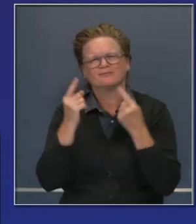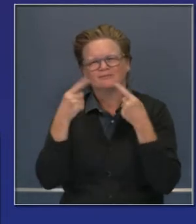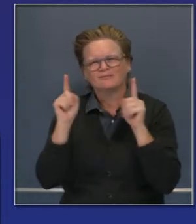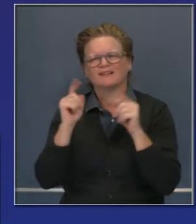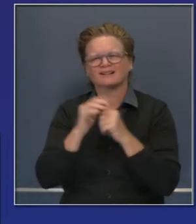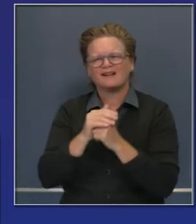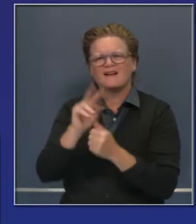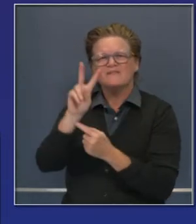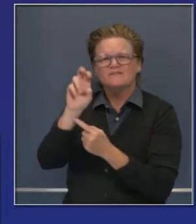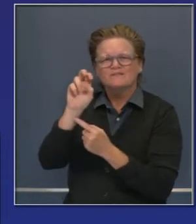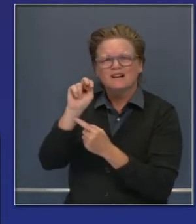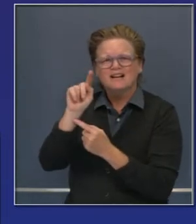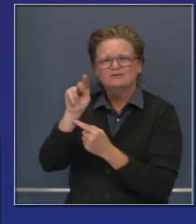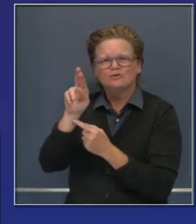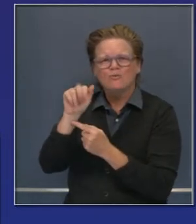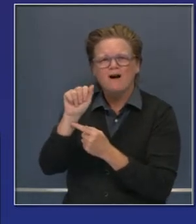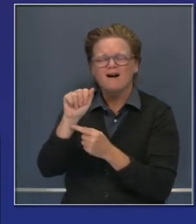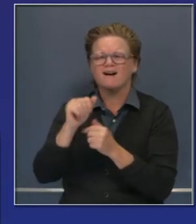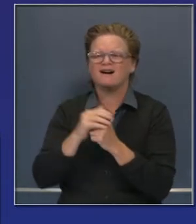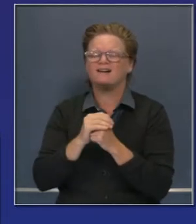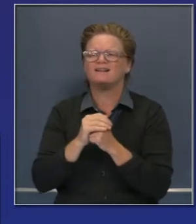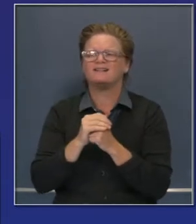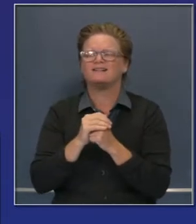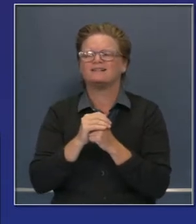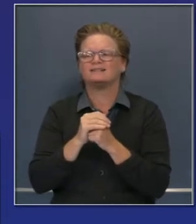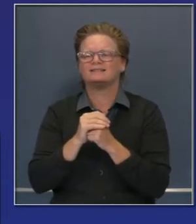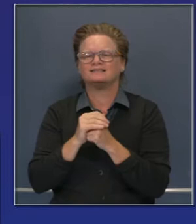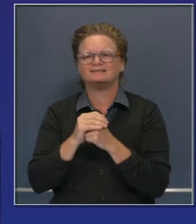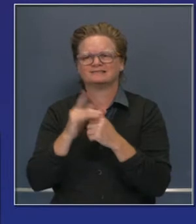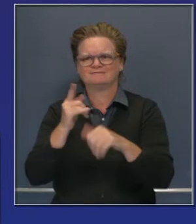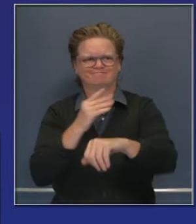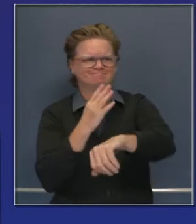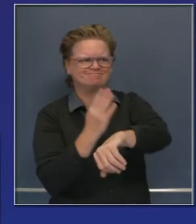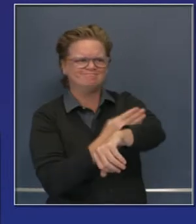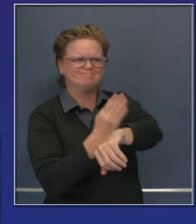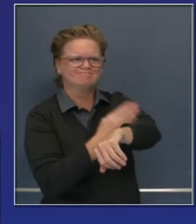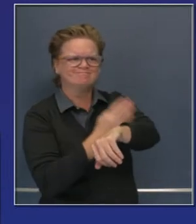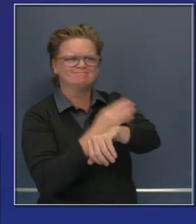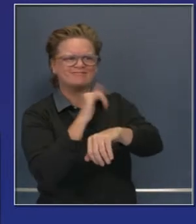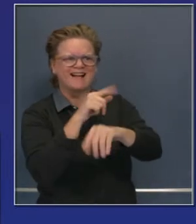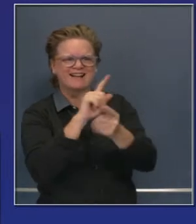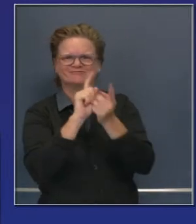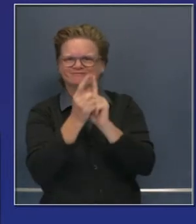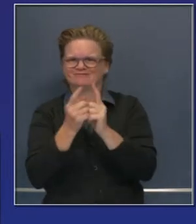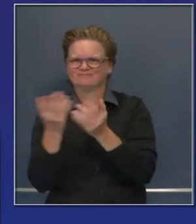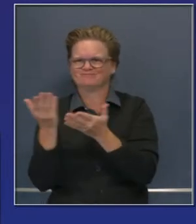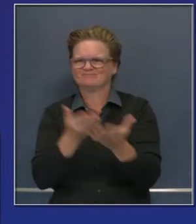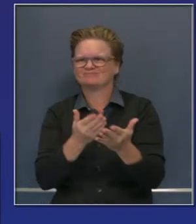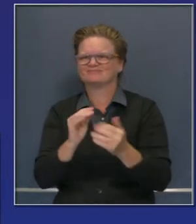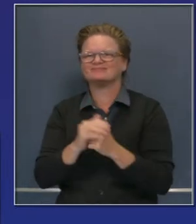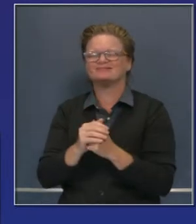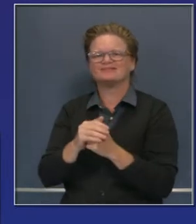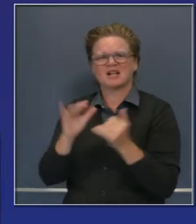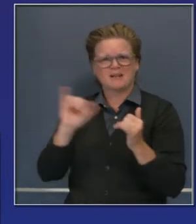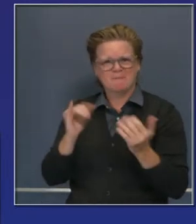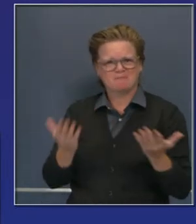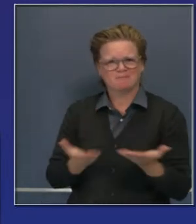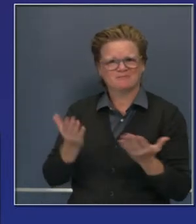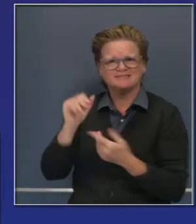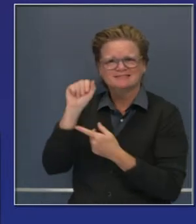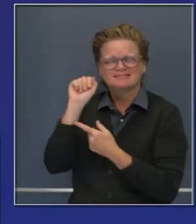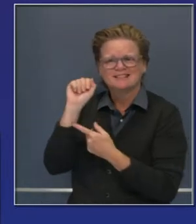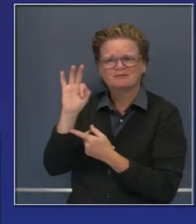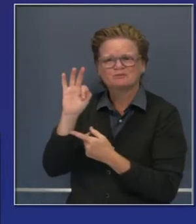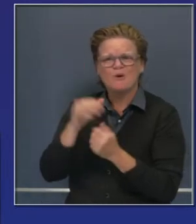la ciudad de Ventura. Están renovando departamentos, proyectos grandes en San Francisco, proporcionando cintas treinta y dos unidades. En San